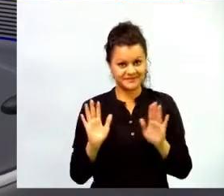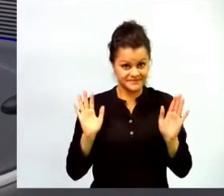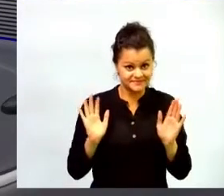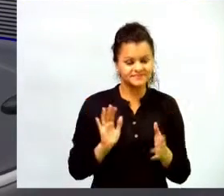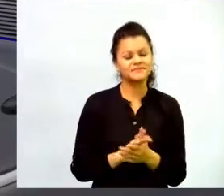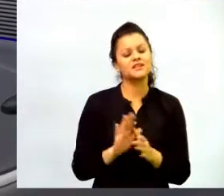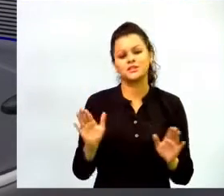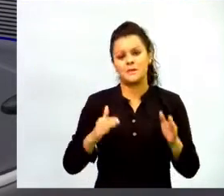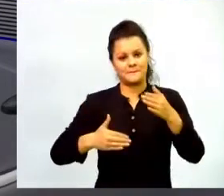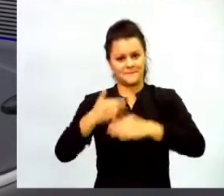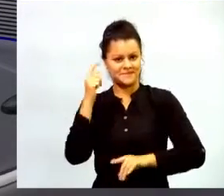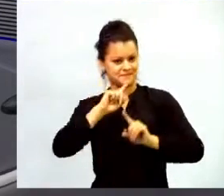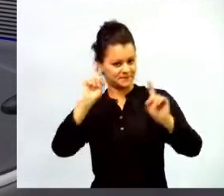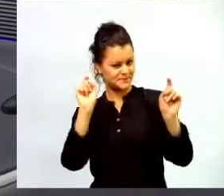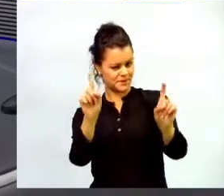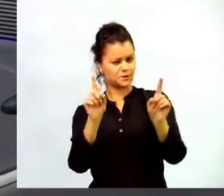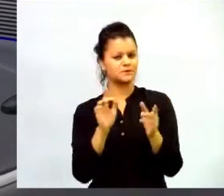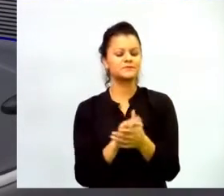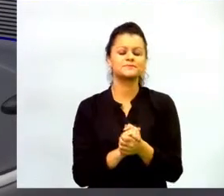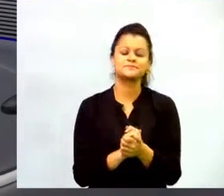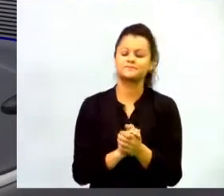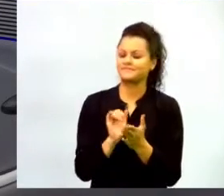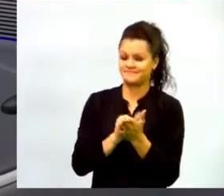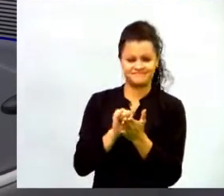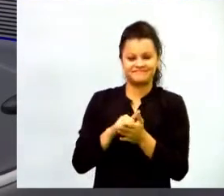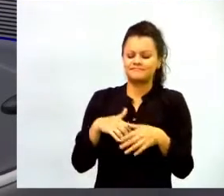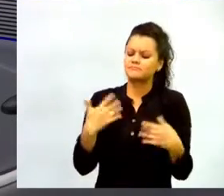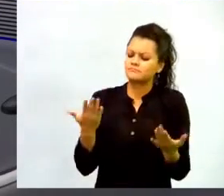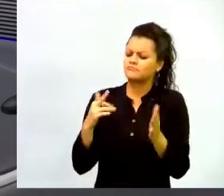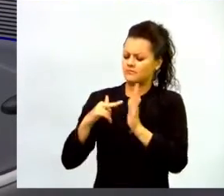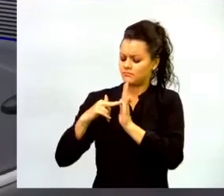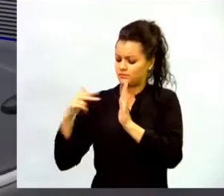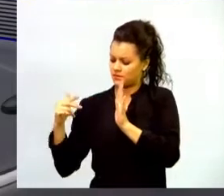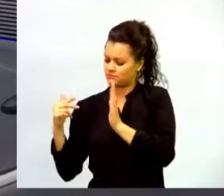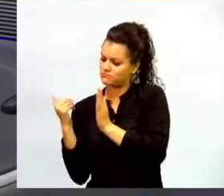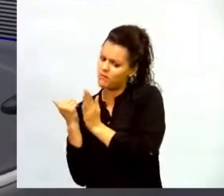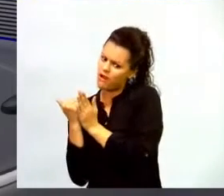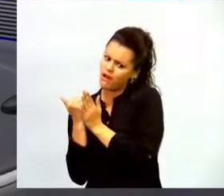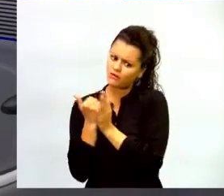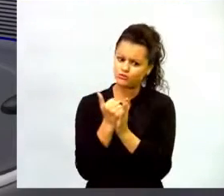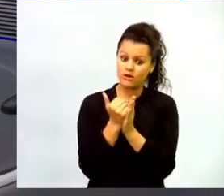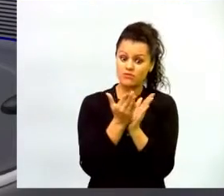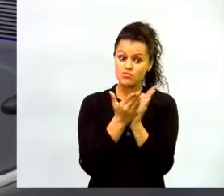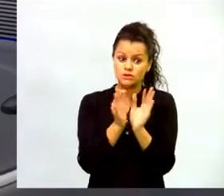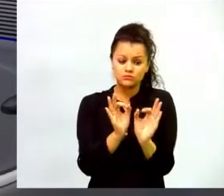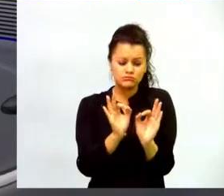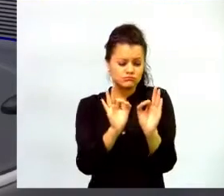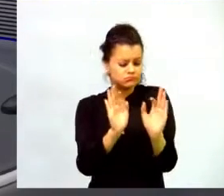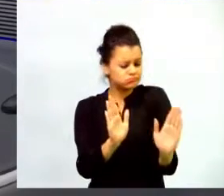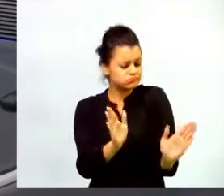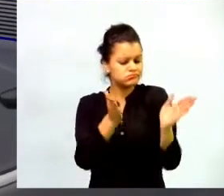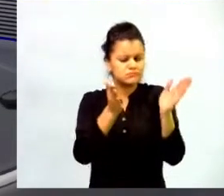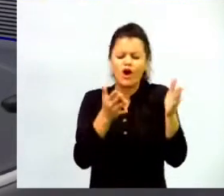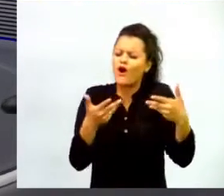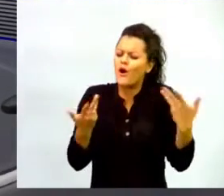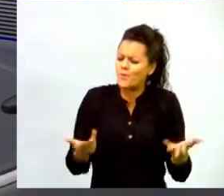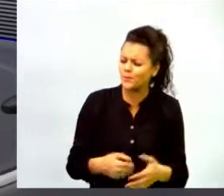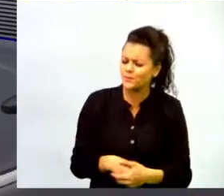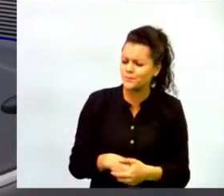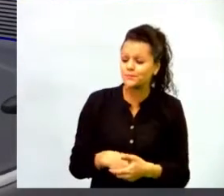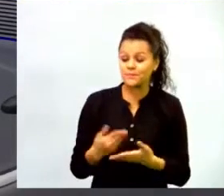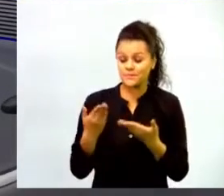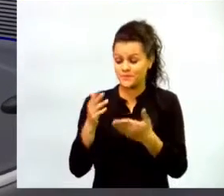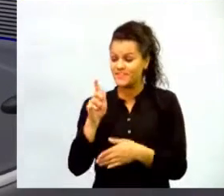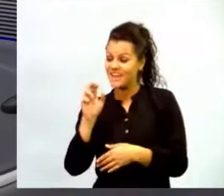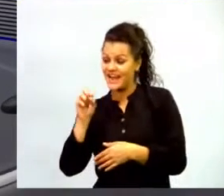arrancar con esa pregunta sobre cómo hacemos para que las TIC mejore la calidad de la educación y quiero iniciar con Fernando Bedoya. Bueno Carlos